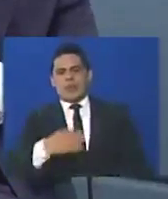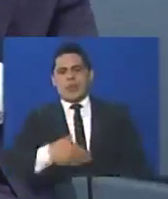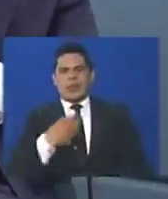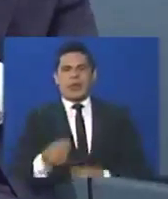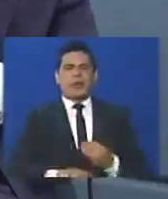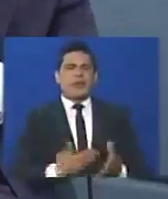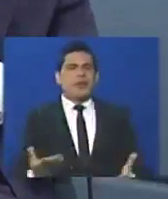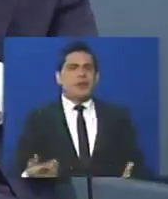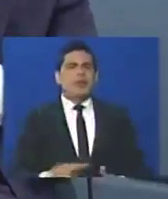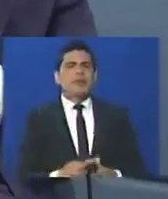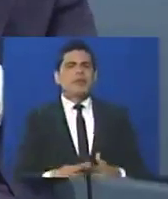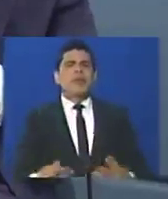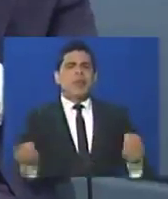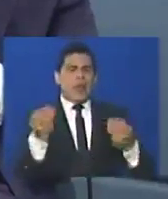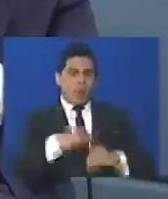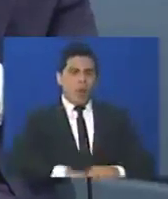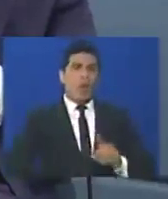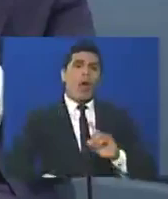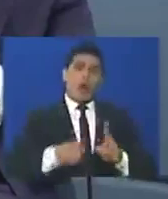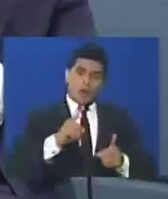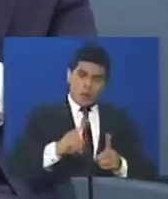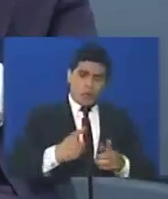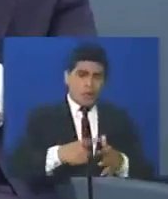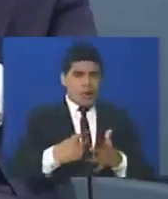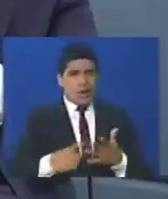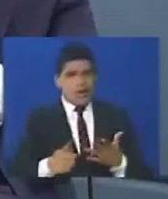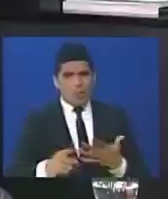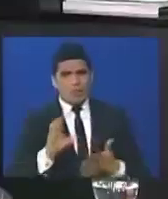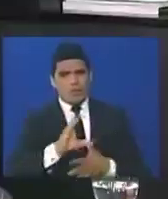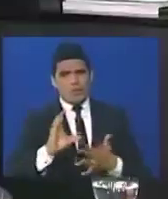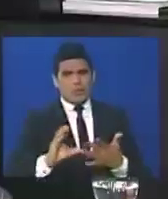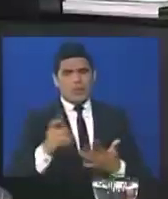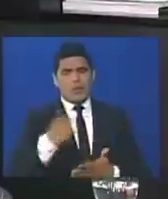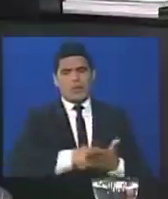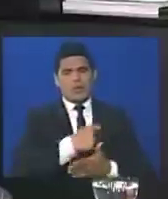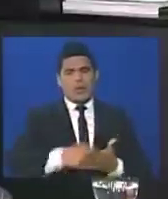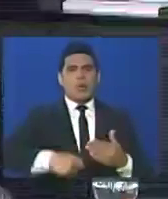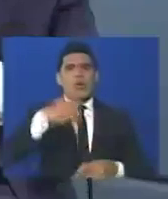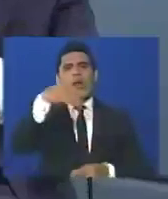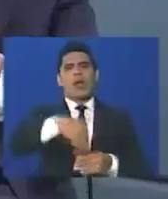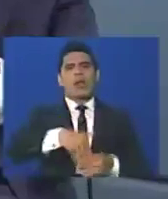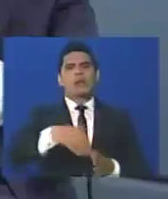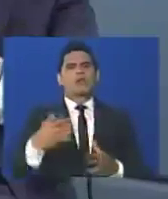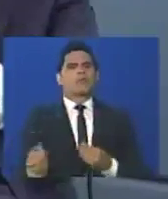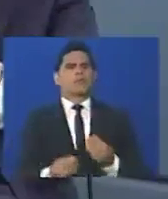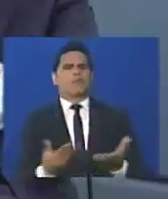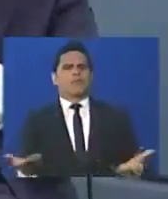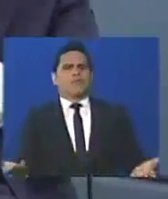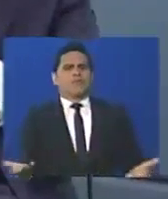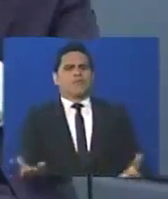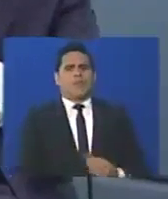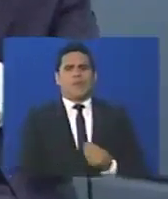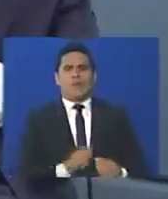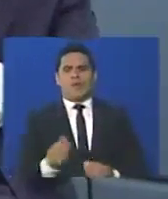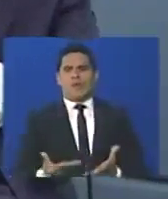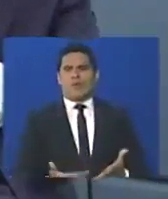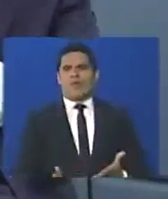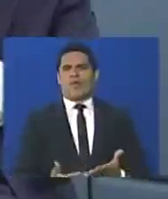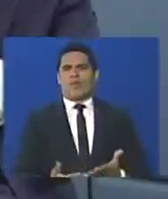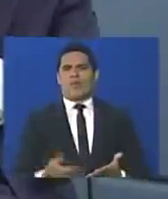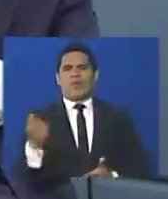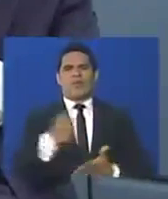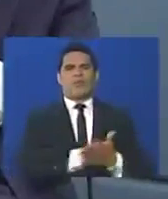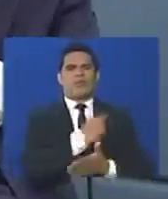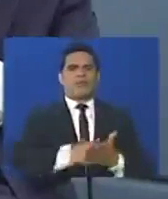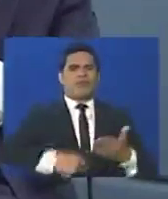tener atribución para eso, de acuerdo cierta cuando se dan ciertas condiciones, anular una elección, en base a que ellos van a anular una elección,